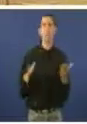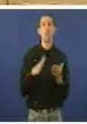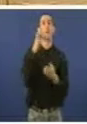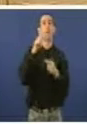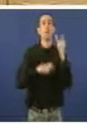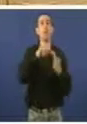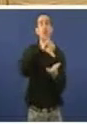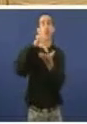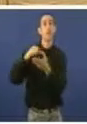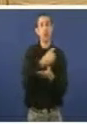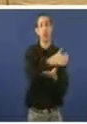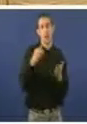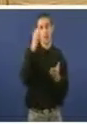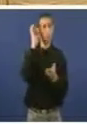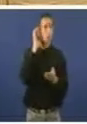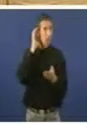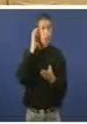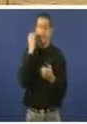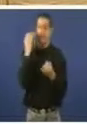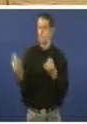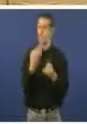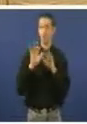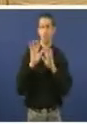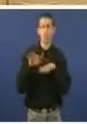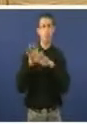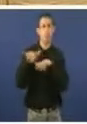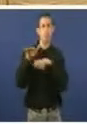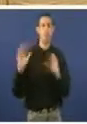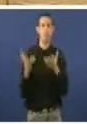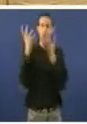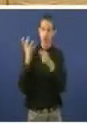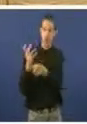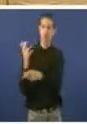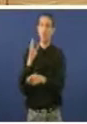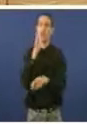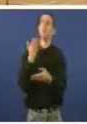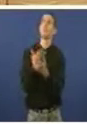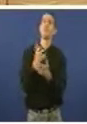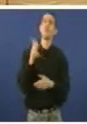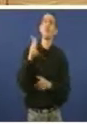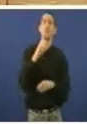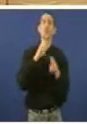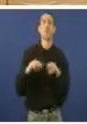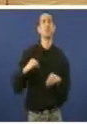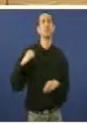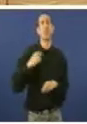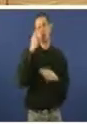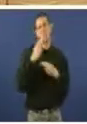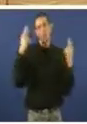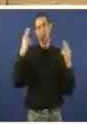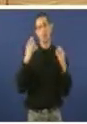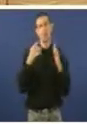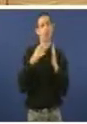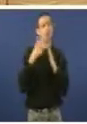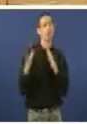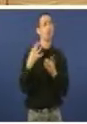a que vostede non en gana vais a ir a rúa para pedir o que o seu dereito. Unha sanidade pública de calidade e para todos.